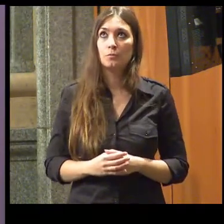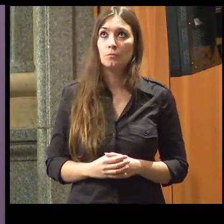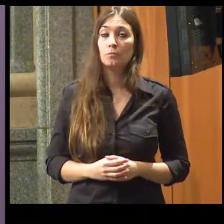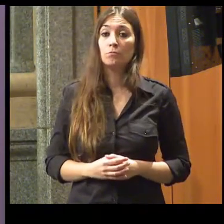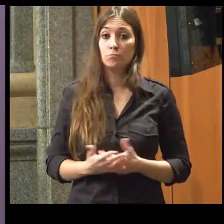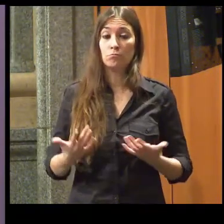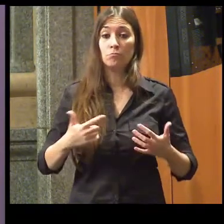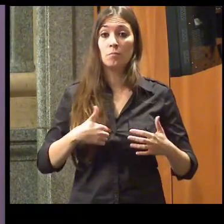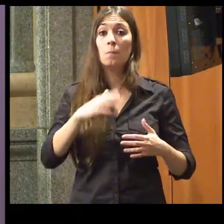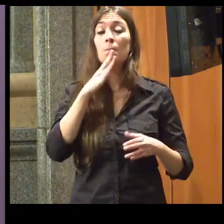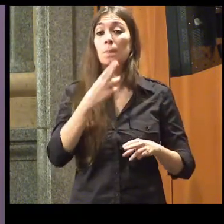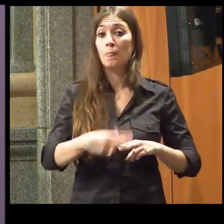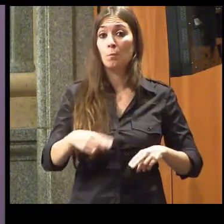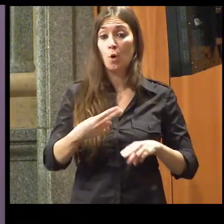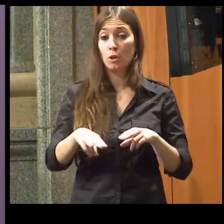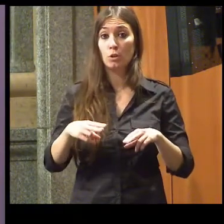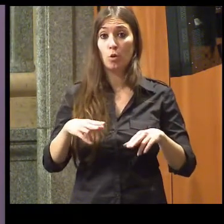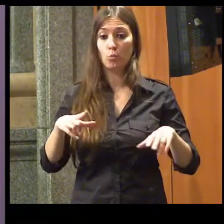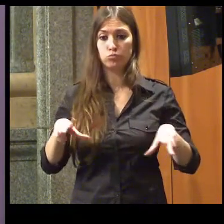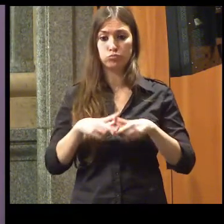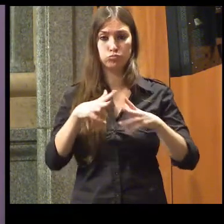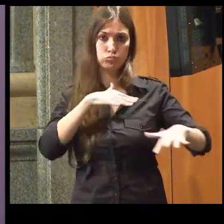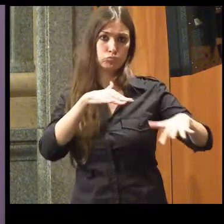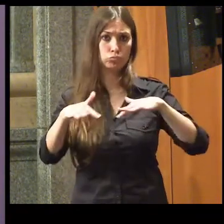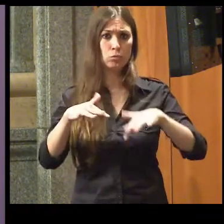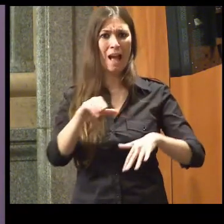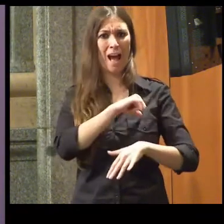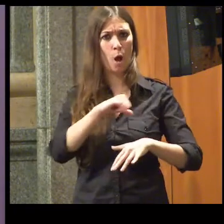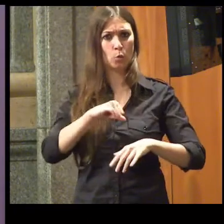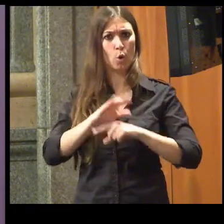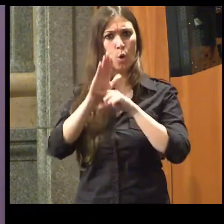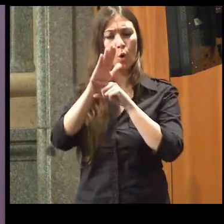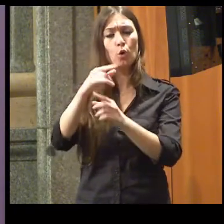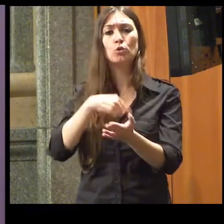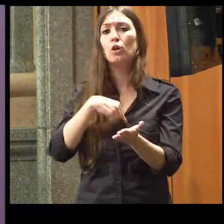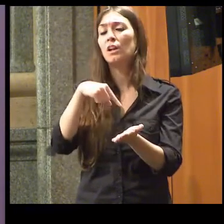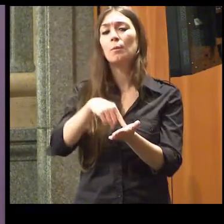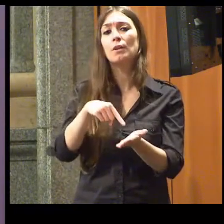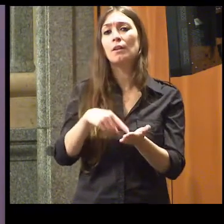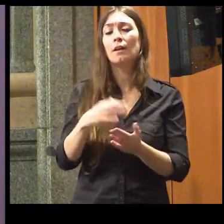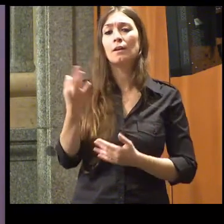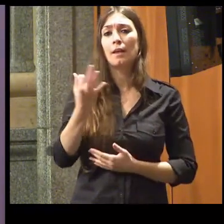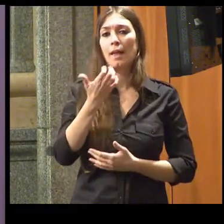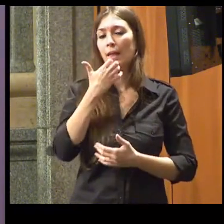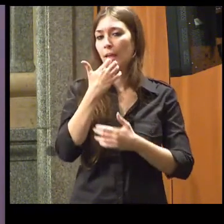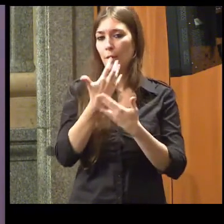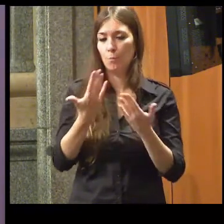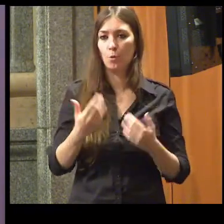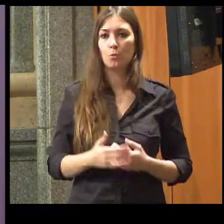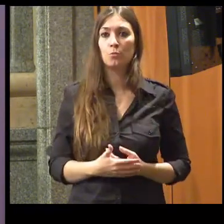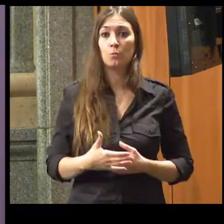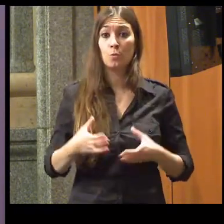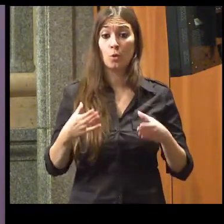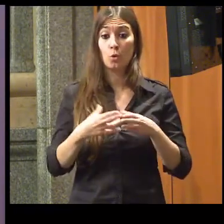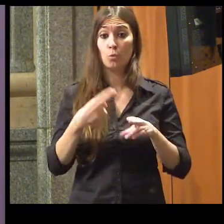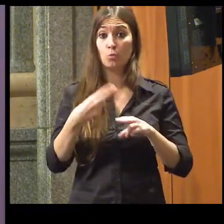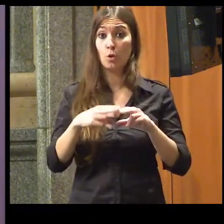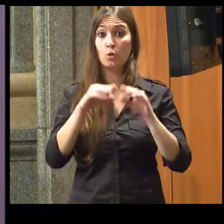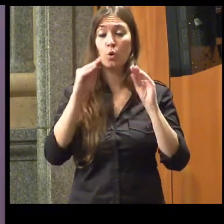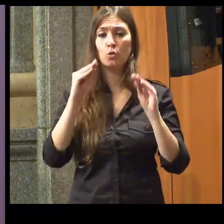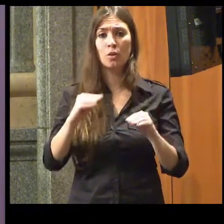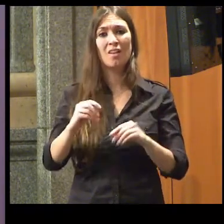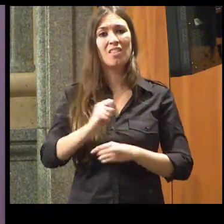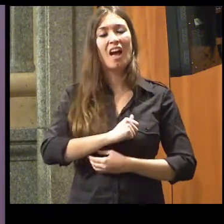activamente en la vida política y autorrepresentarnos, reivindicamos medidas como que los partidos políticos